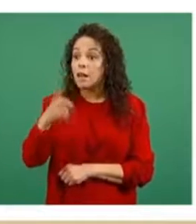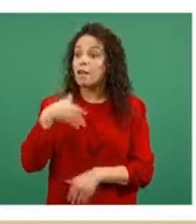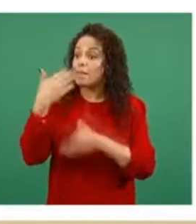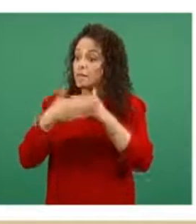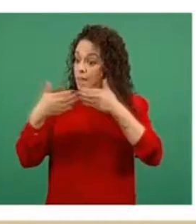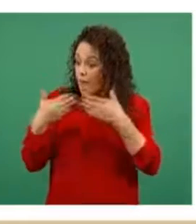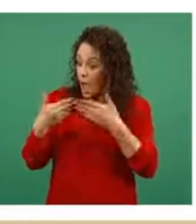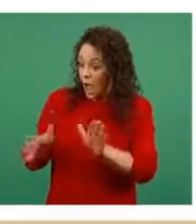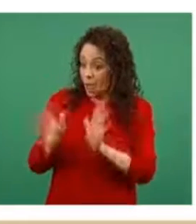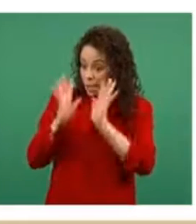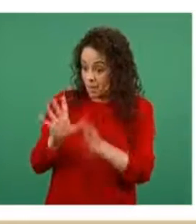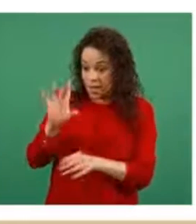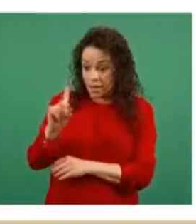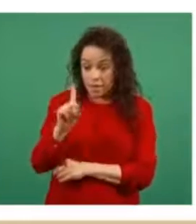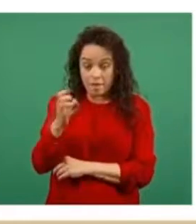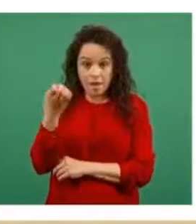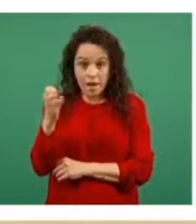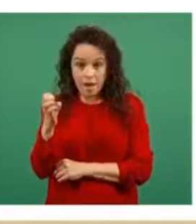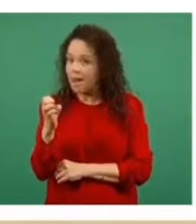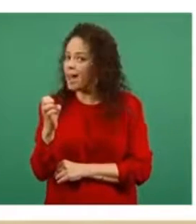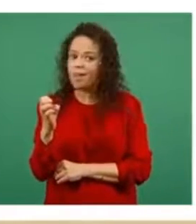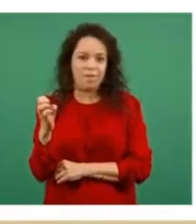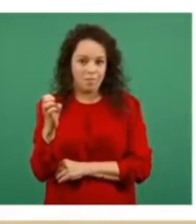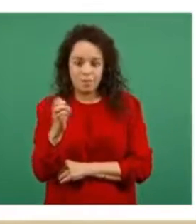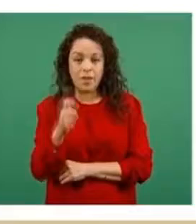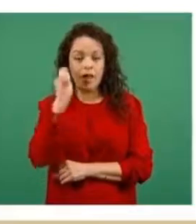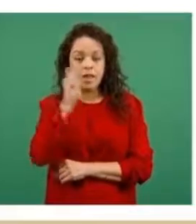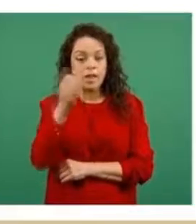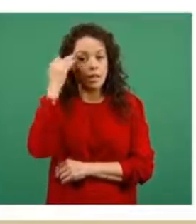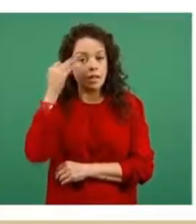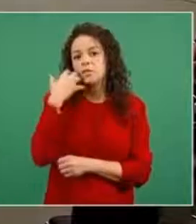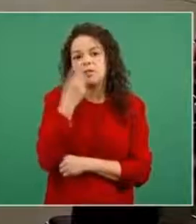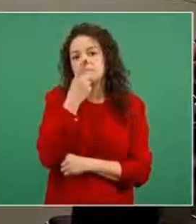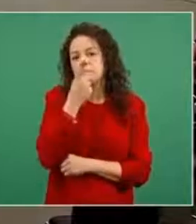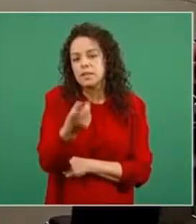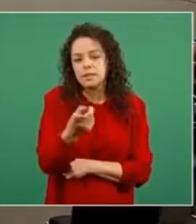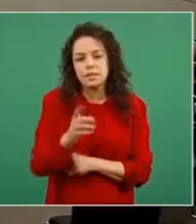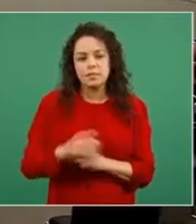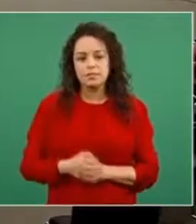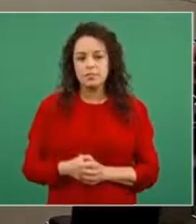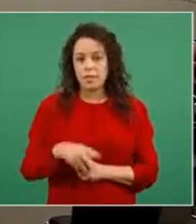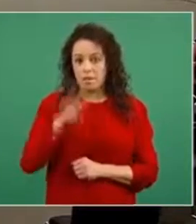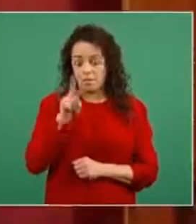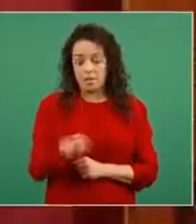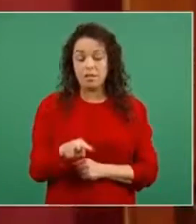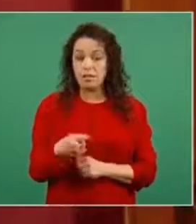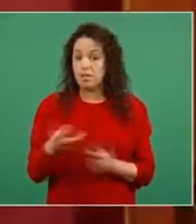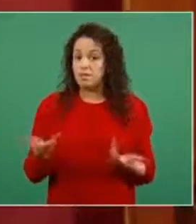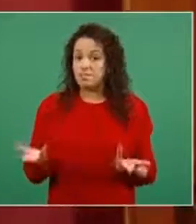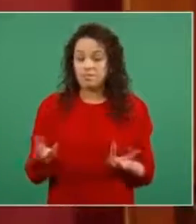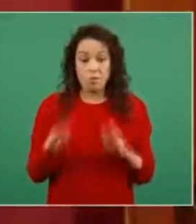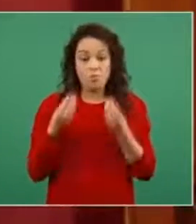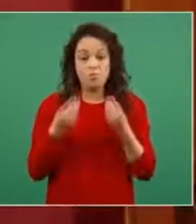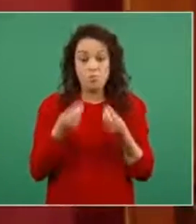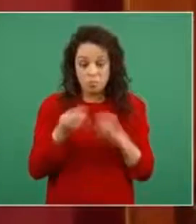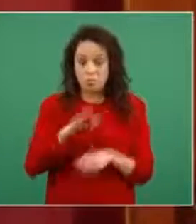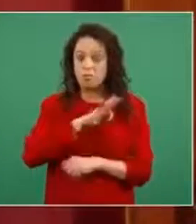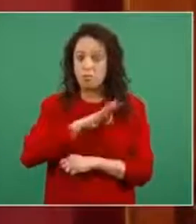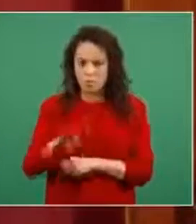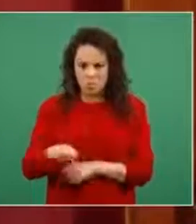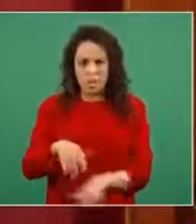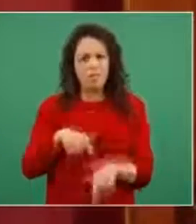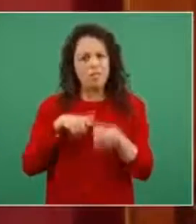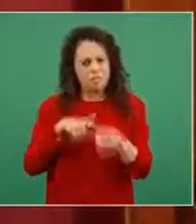sino que es el periodo en el cual van aperturando. Es mucho lo que se puede seguir haciendo